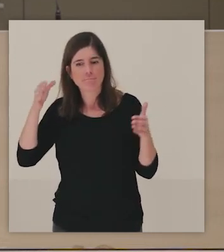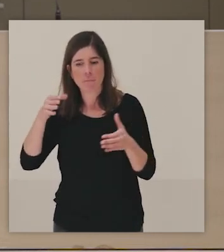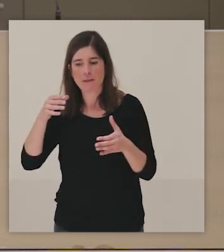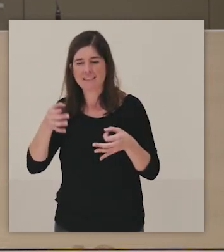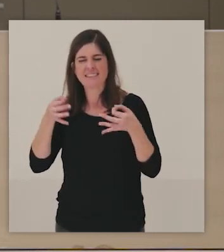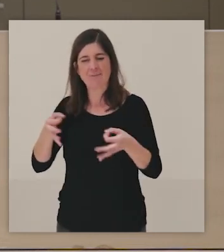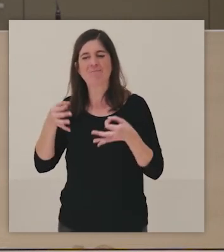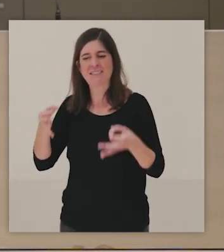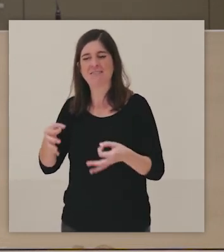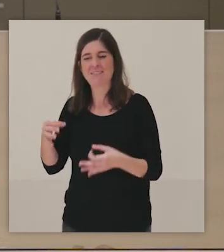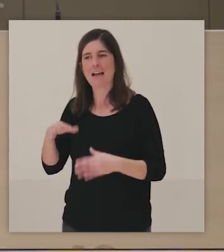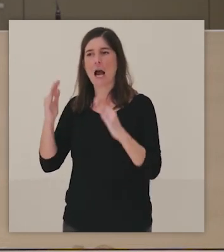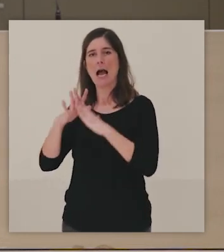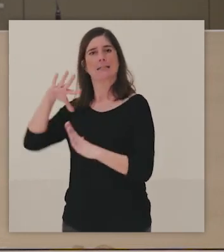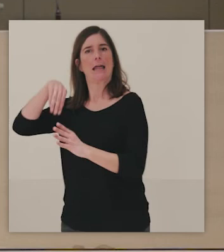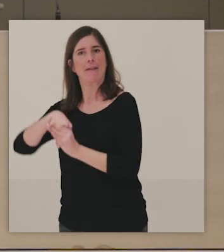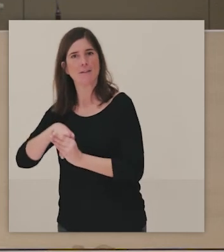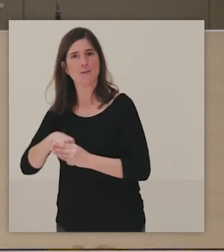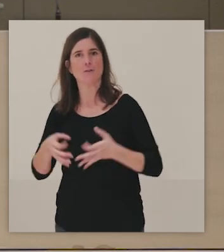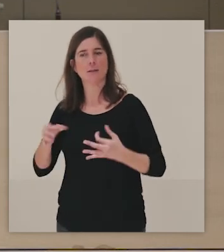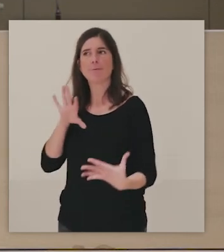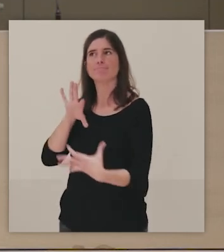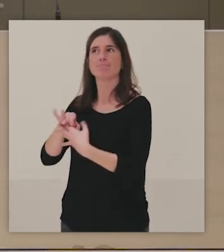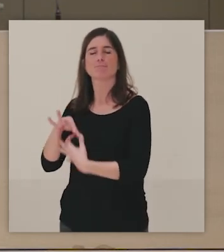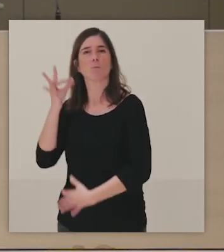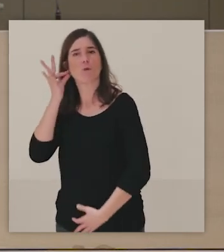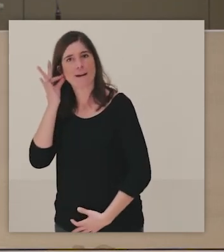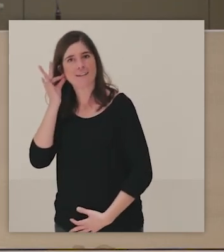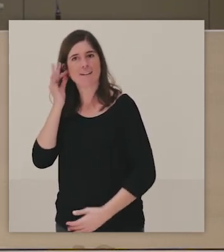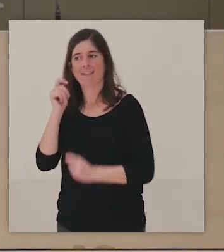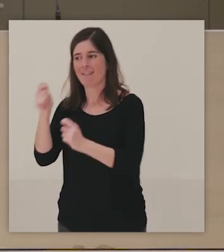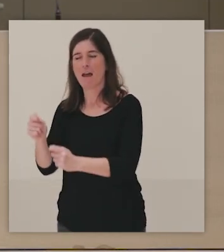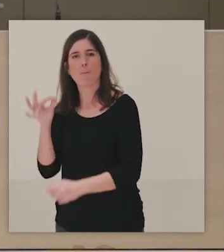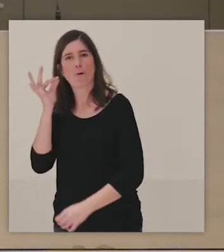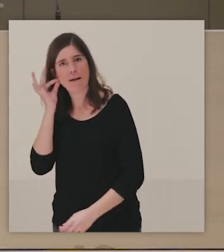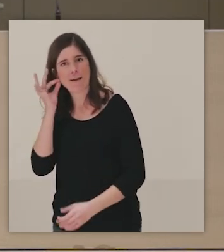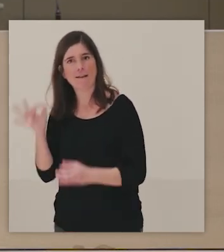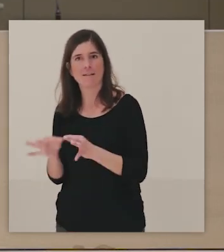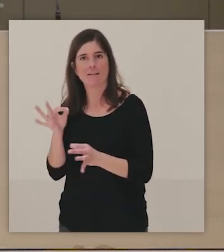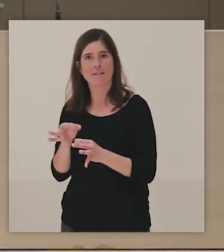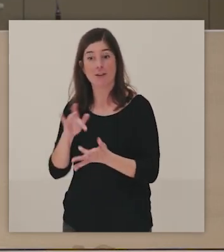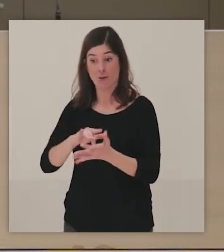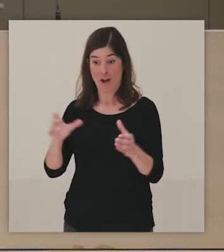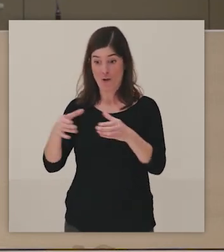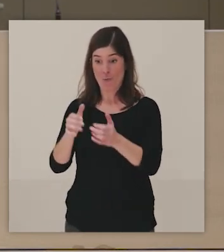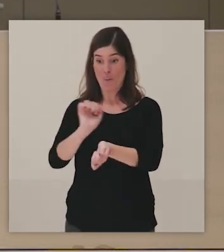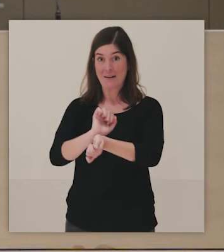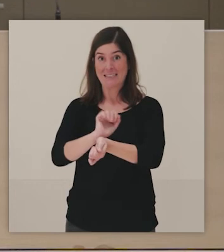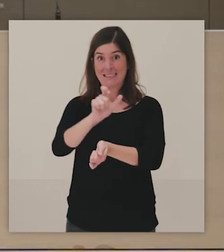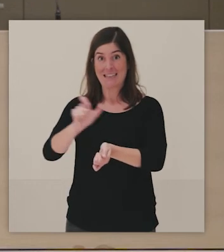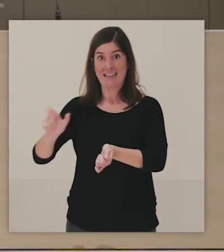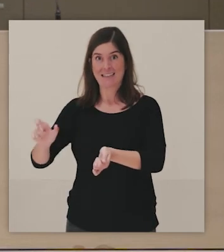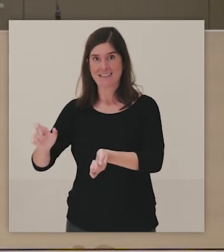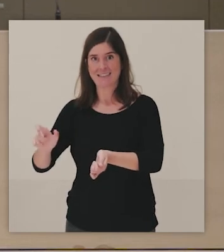el ámbito doméstico, era como una tarea asociada a la mujer. Cuando hablábamos con ellas,